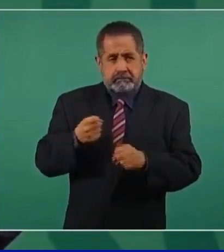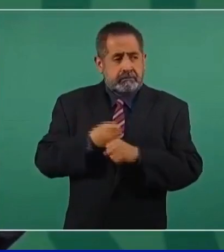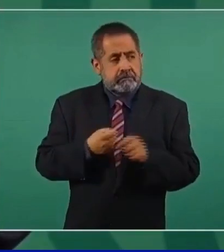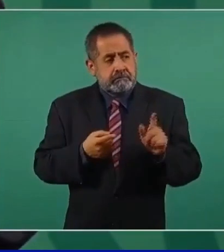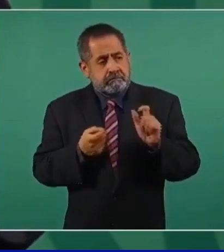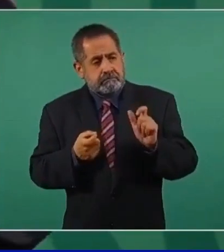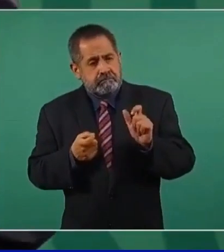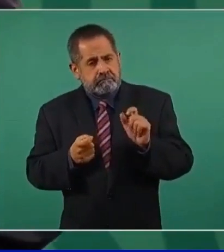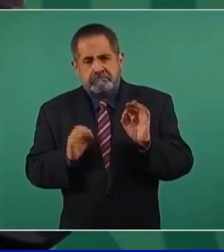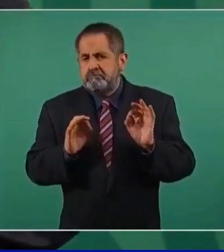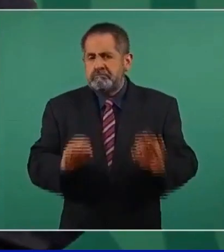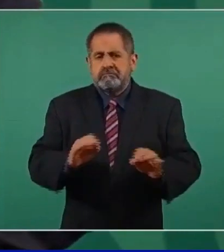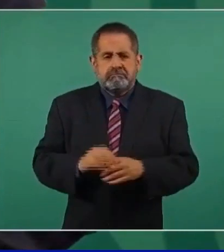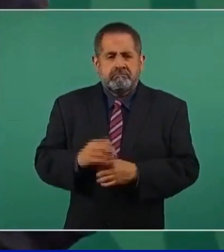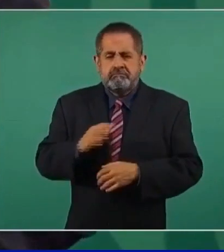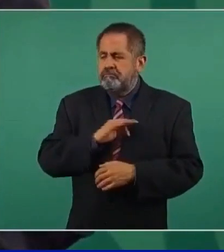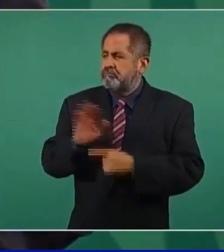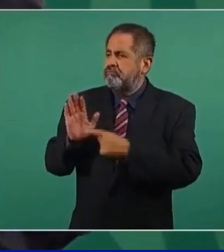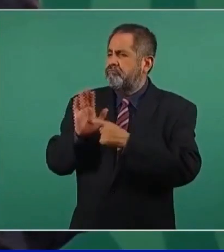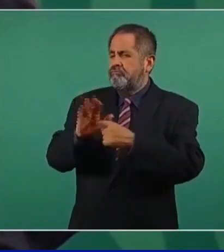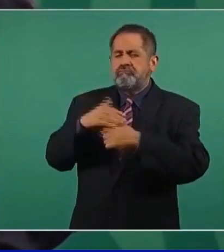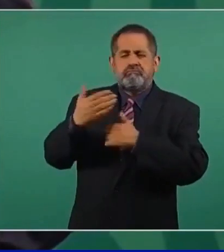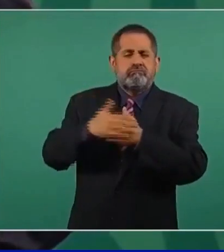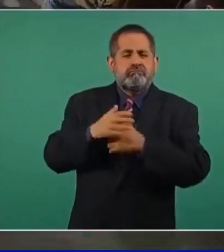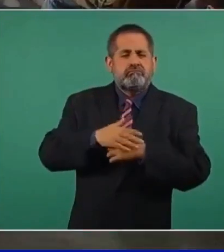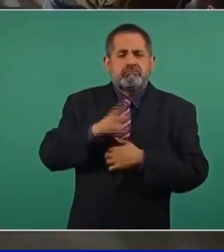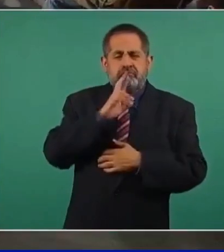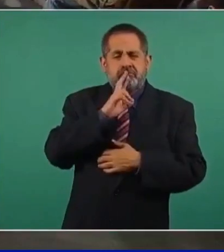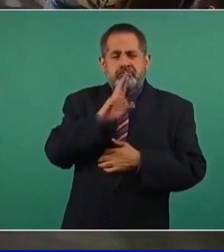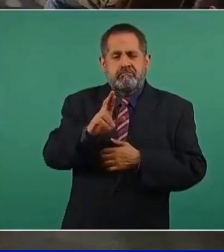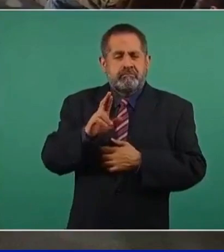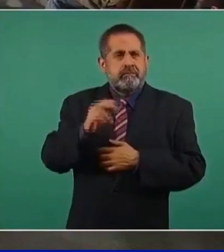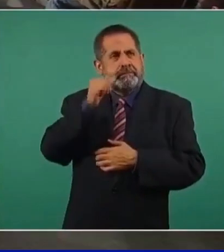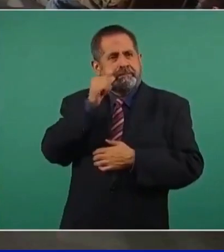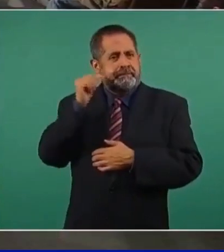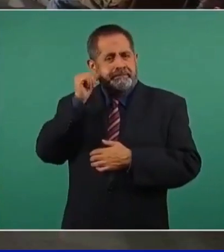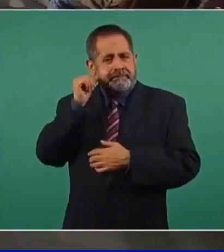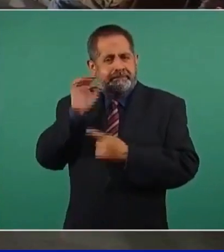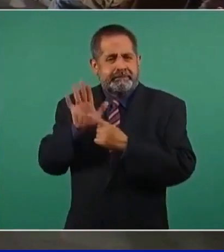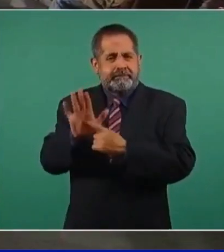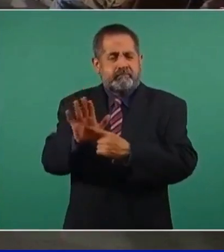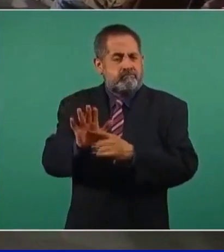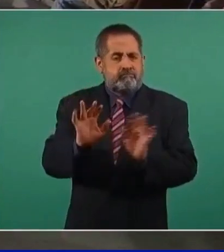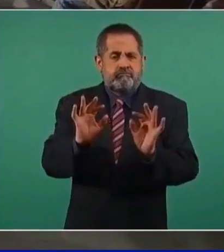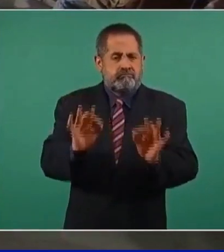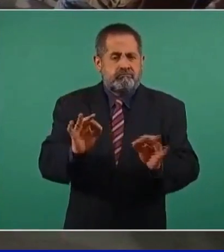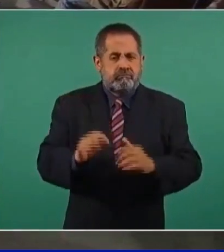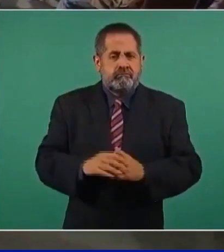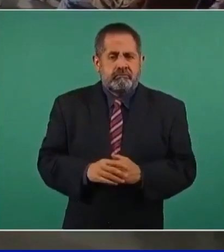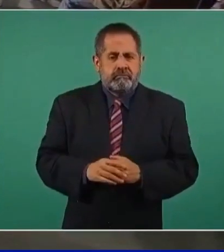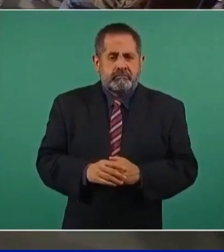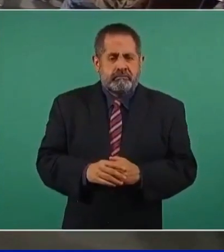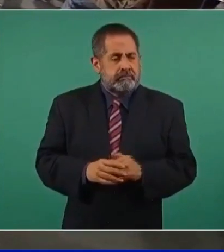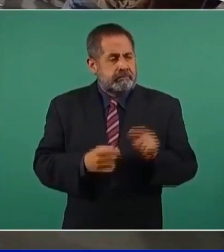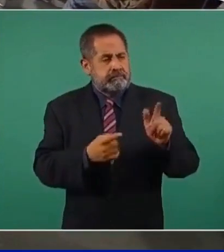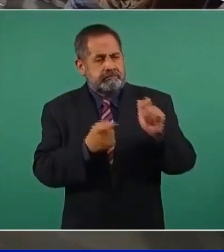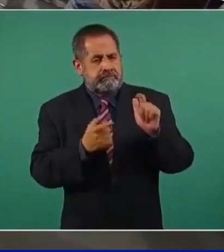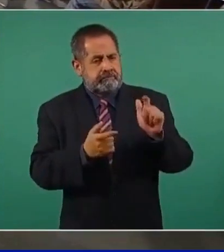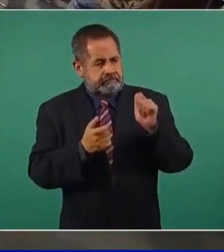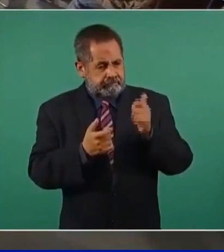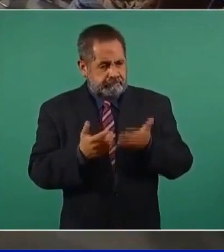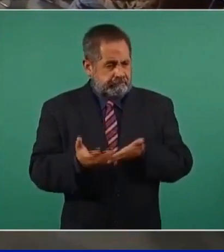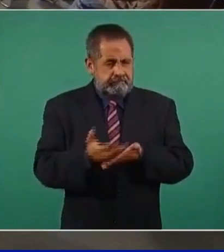Les puedo mostrar el reporte de ayer de recaudación.